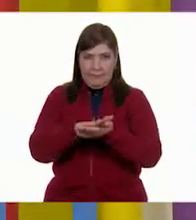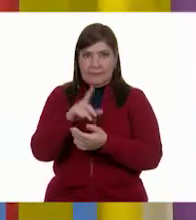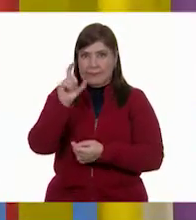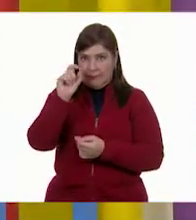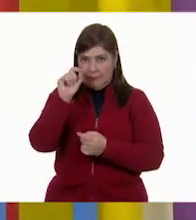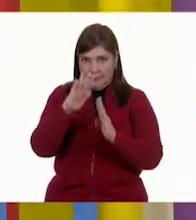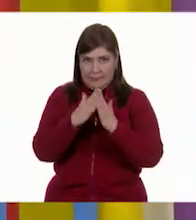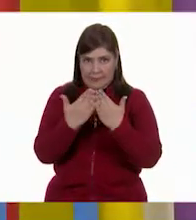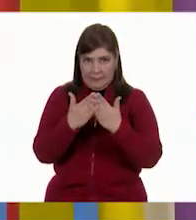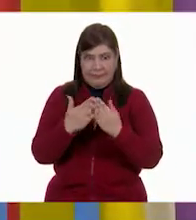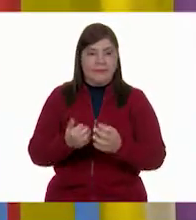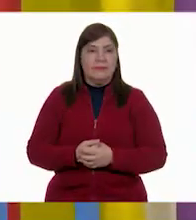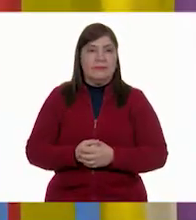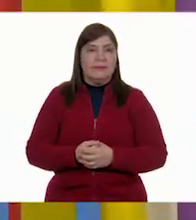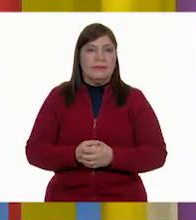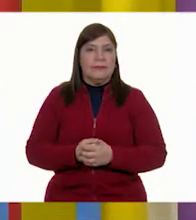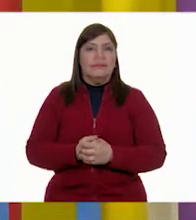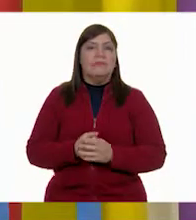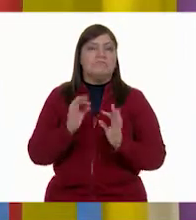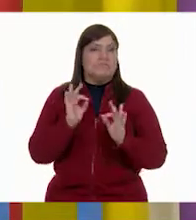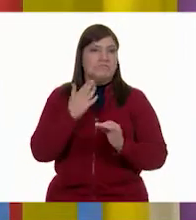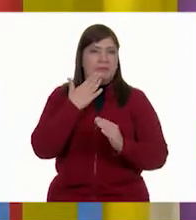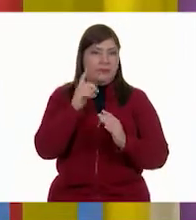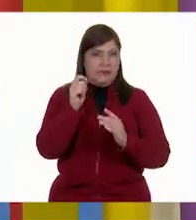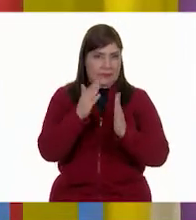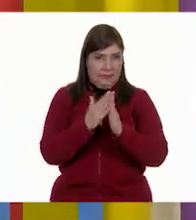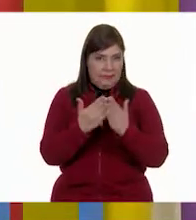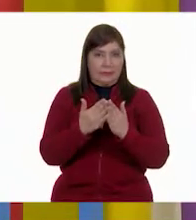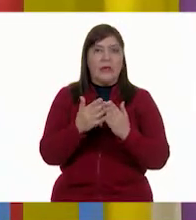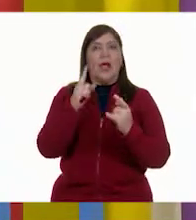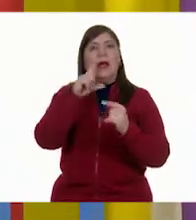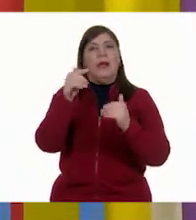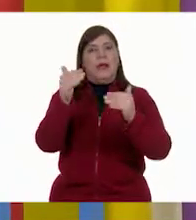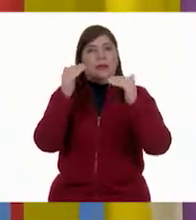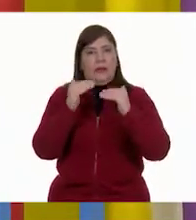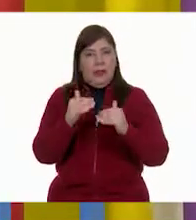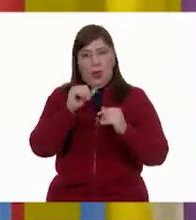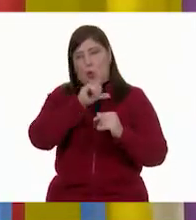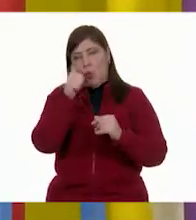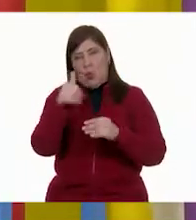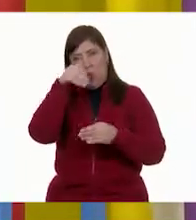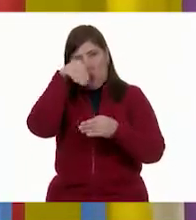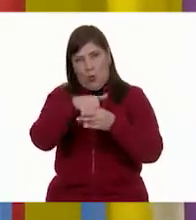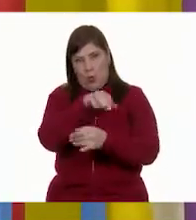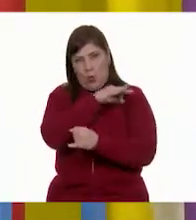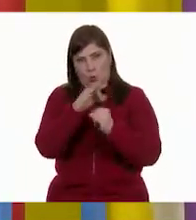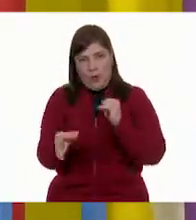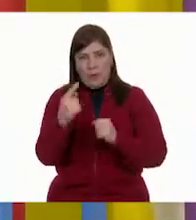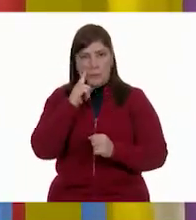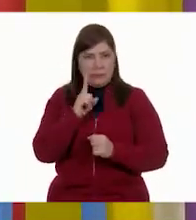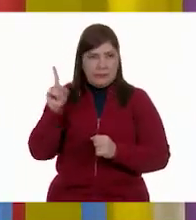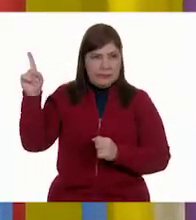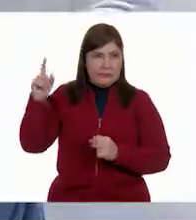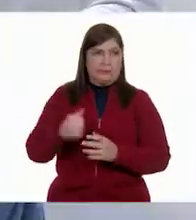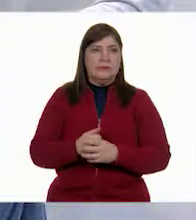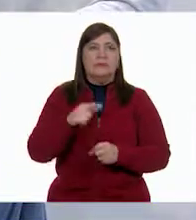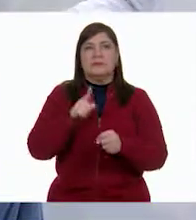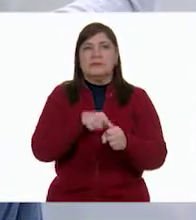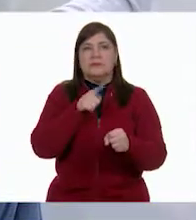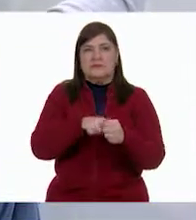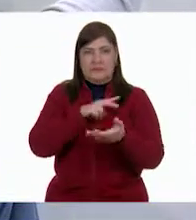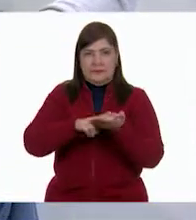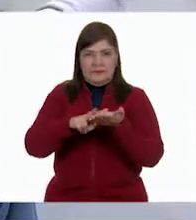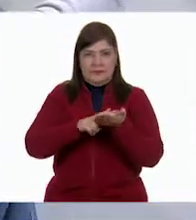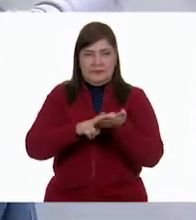Libros. Muy bien. 20 libros. Y vamos a pasar con el último sobre. El último sobre de color verde. último